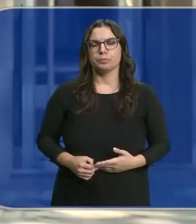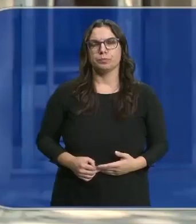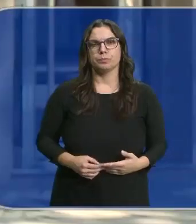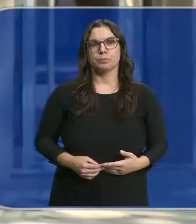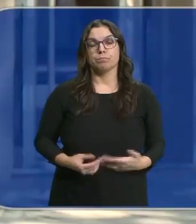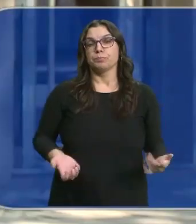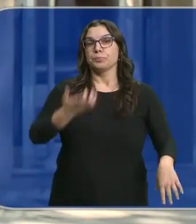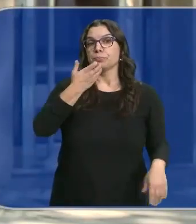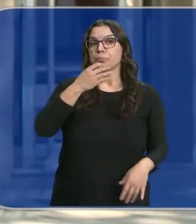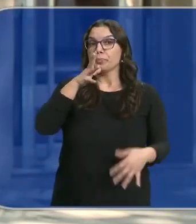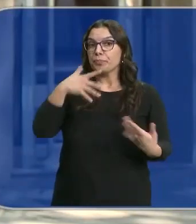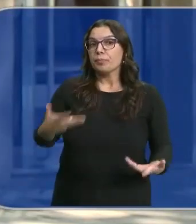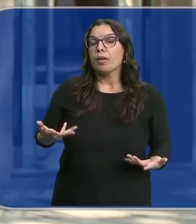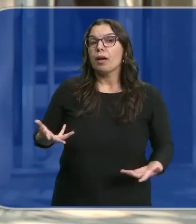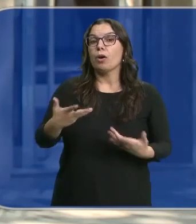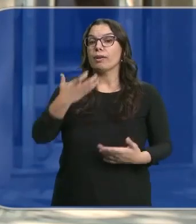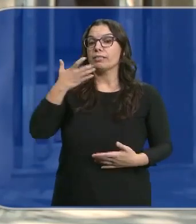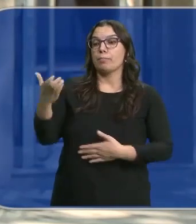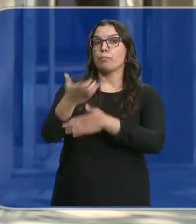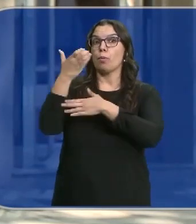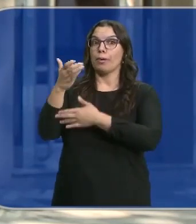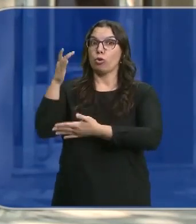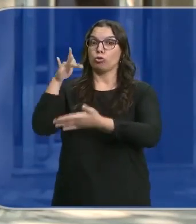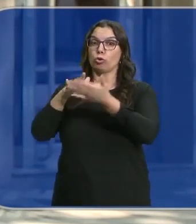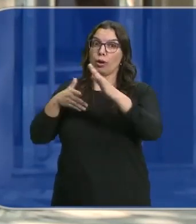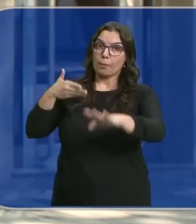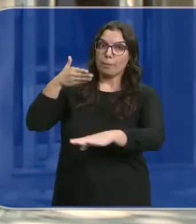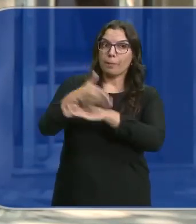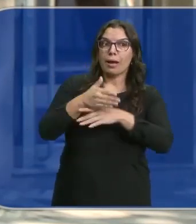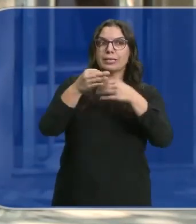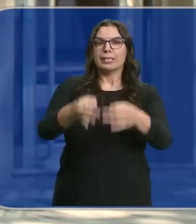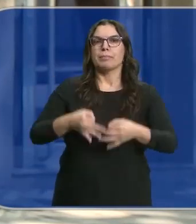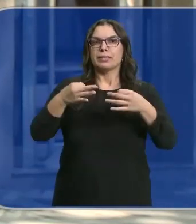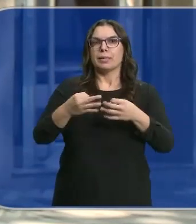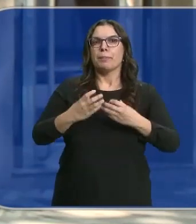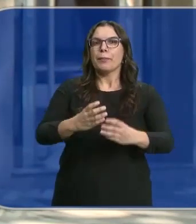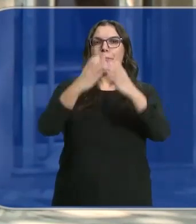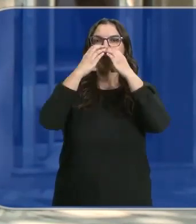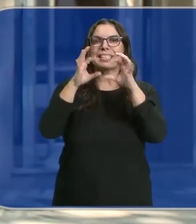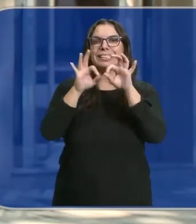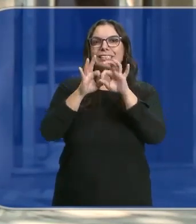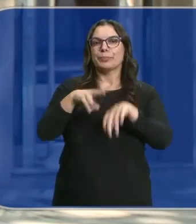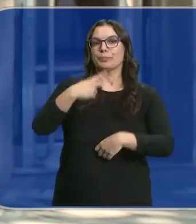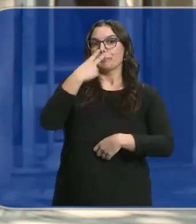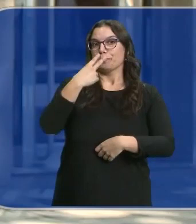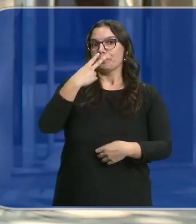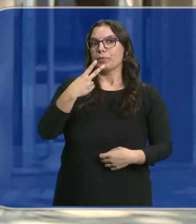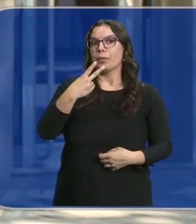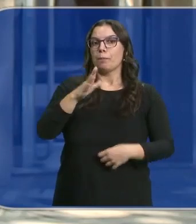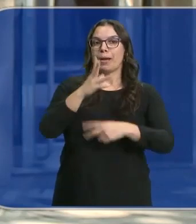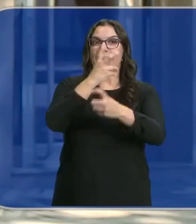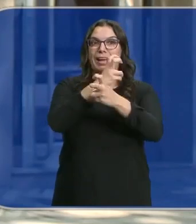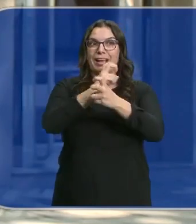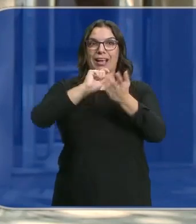Sí, por ejemplo, ahora los bomberos cuando se van a enfrentar a un fuego de esas dimensiones acuden siempre con máscaras de oxígeno para no respirar el gas